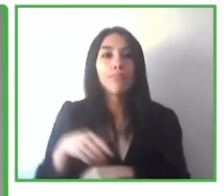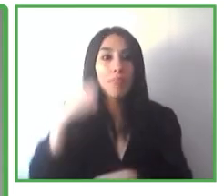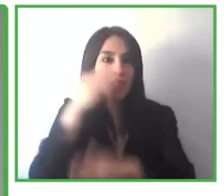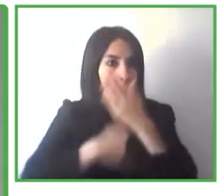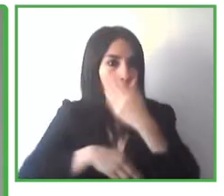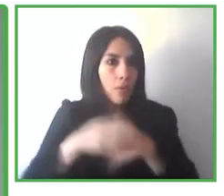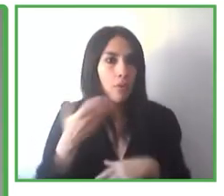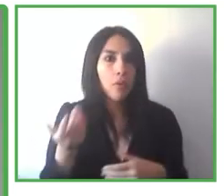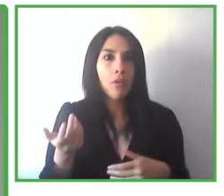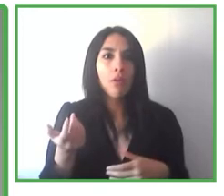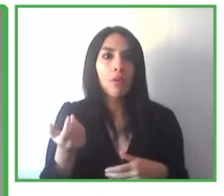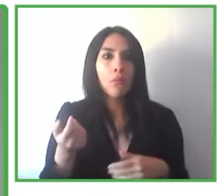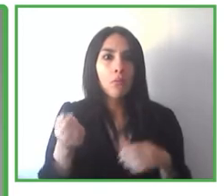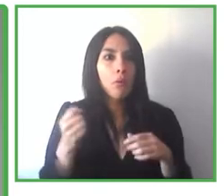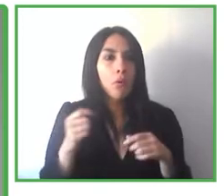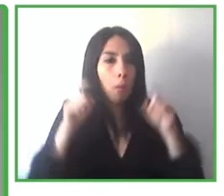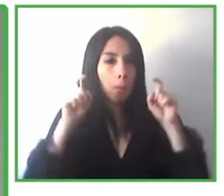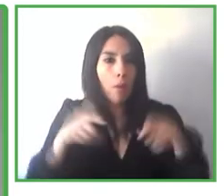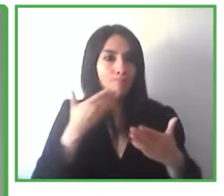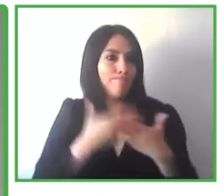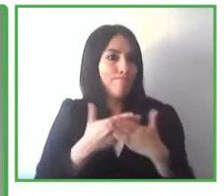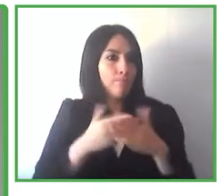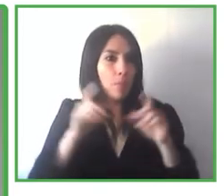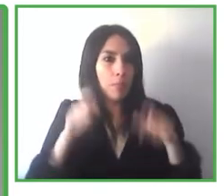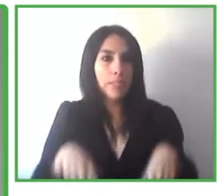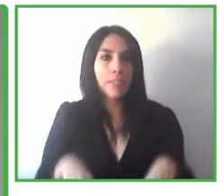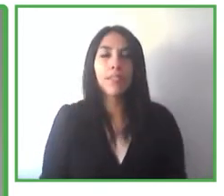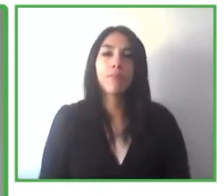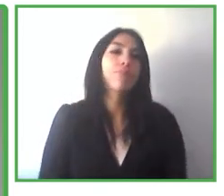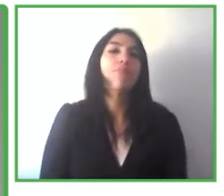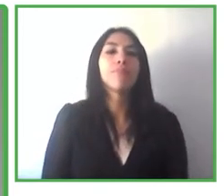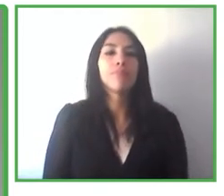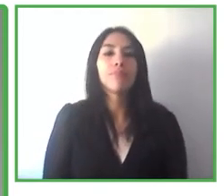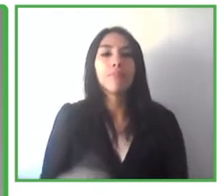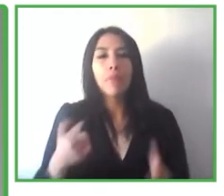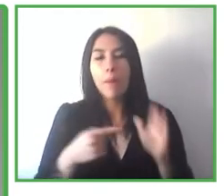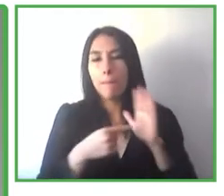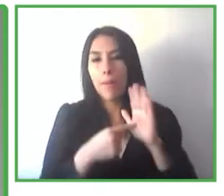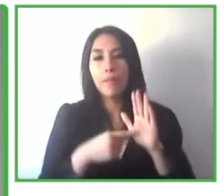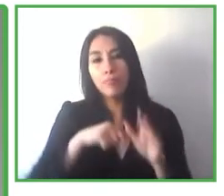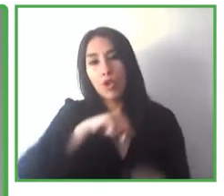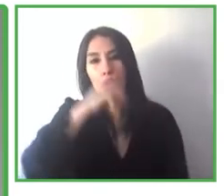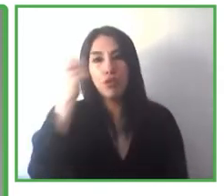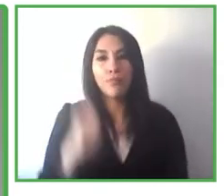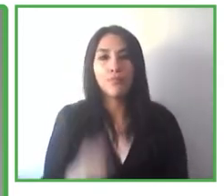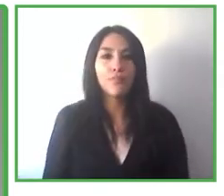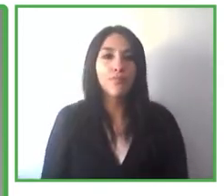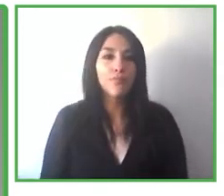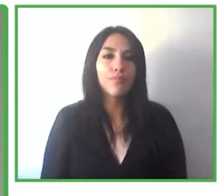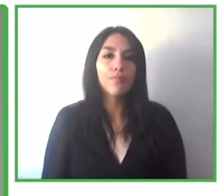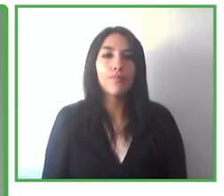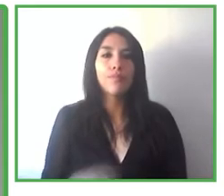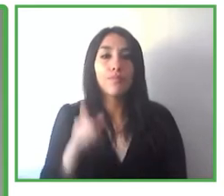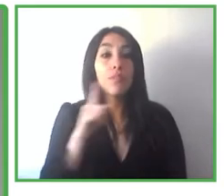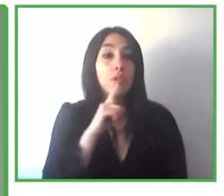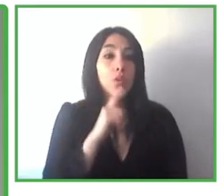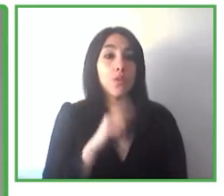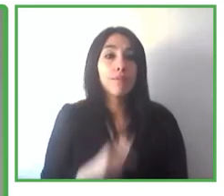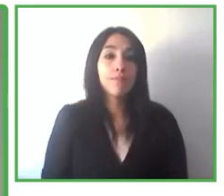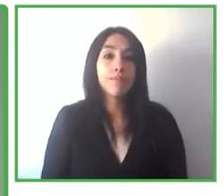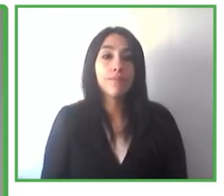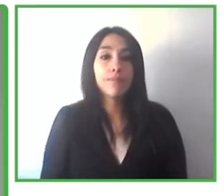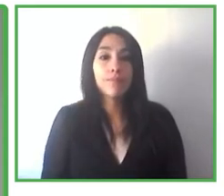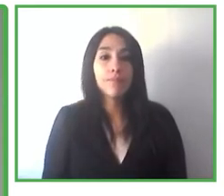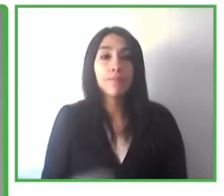¿Qué podemos decir? Por ejemplo, también de la realidad aumentada, hemos oído hablar todos del Pokémon Go en los últimos